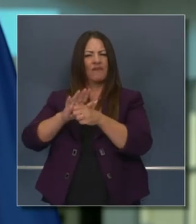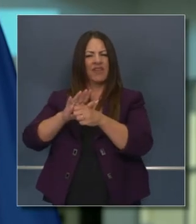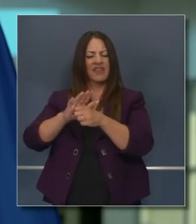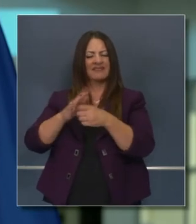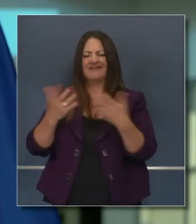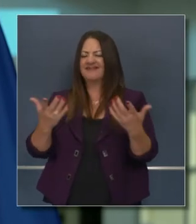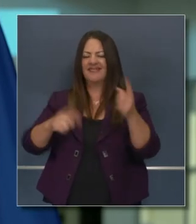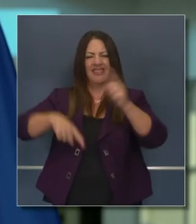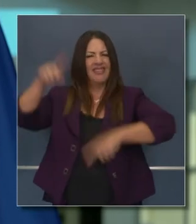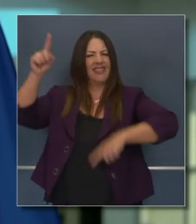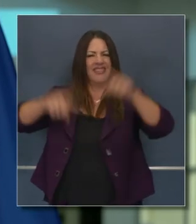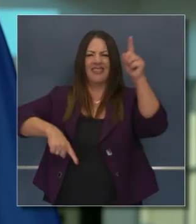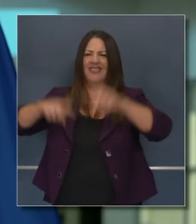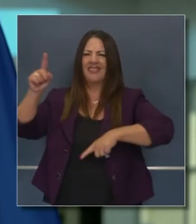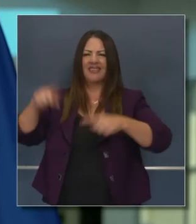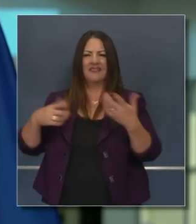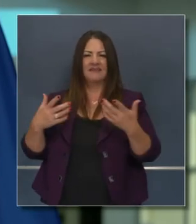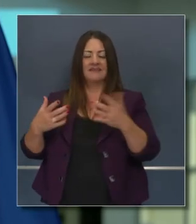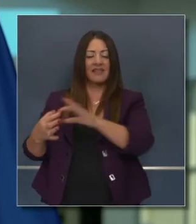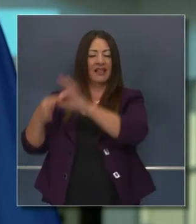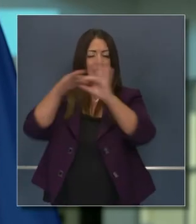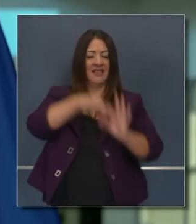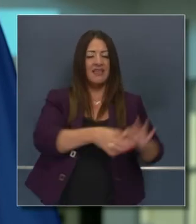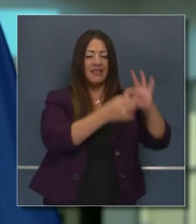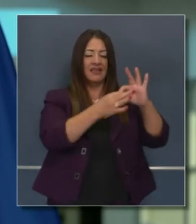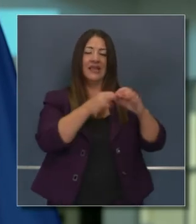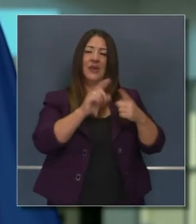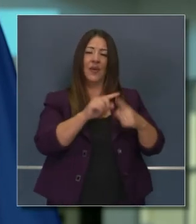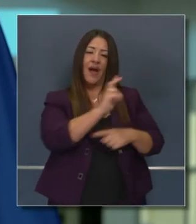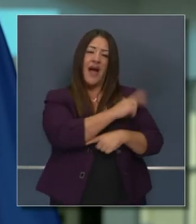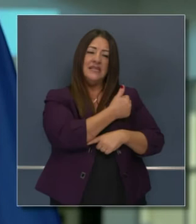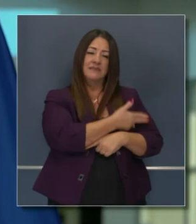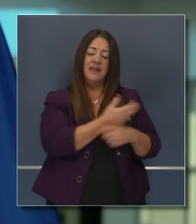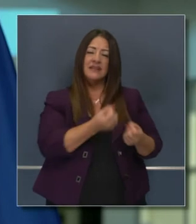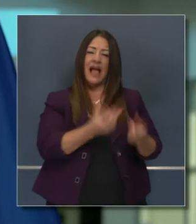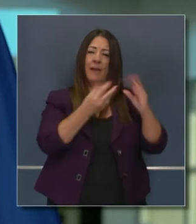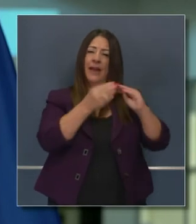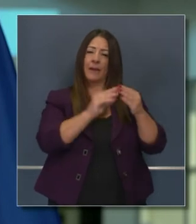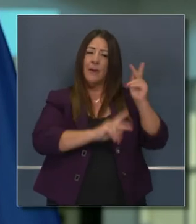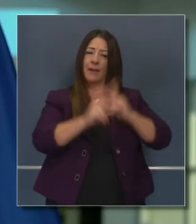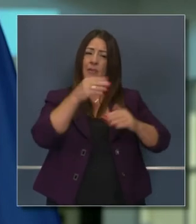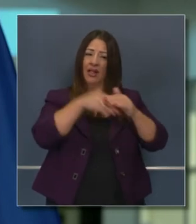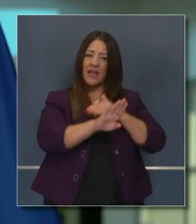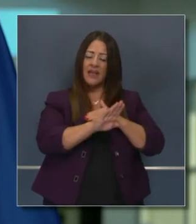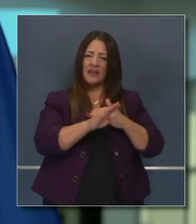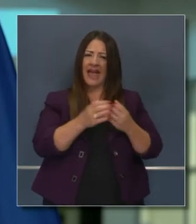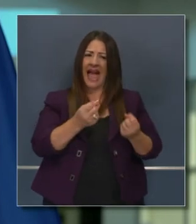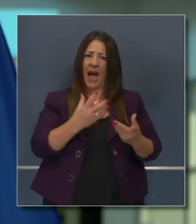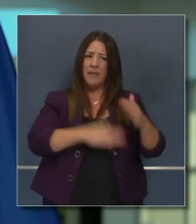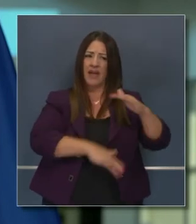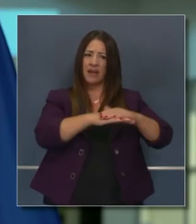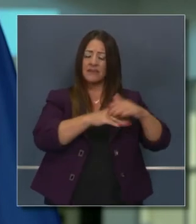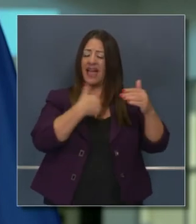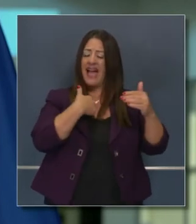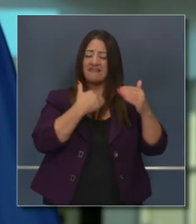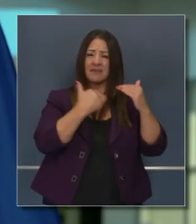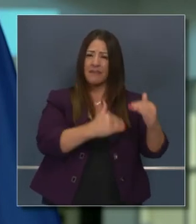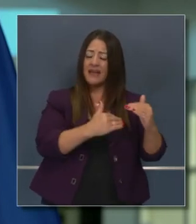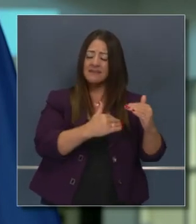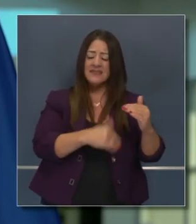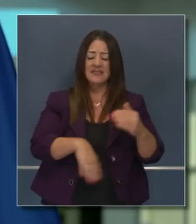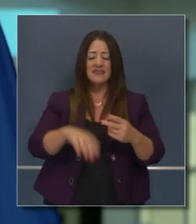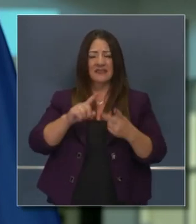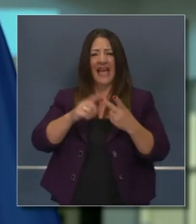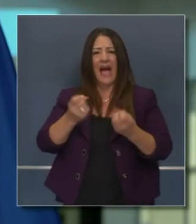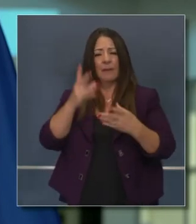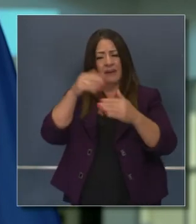abiertos de dónde estamos en relación a esta pandemia. Los índices de hospitalización en California, índices de ingresos a